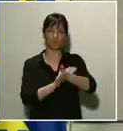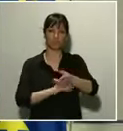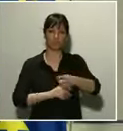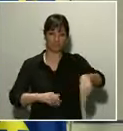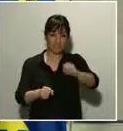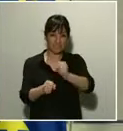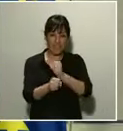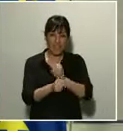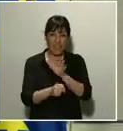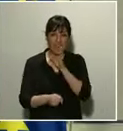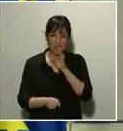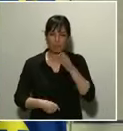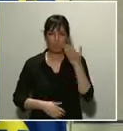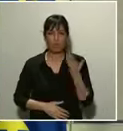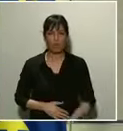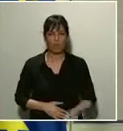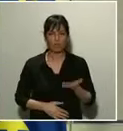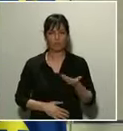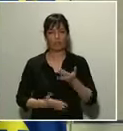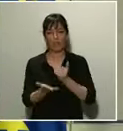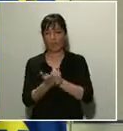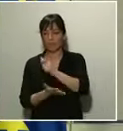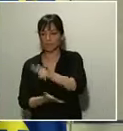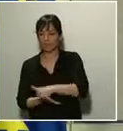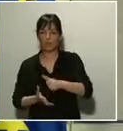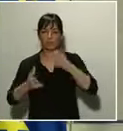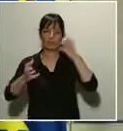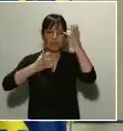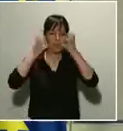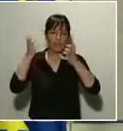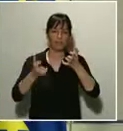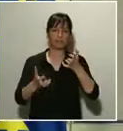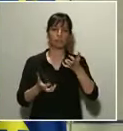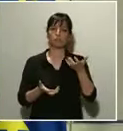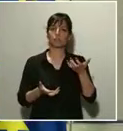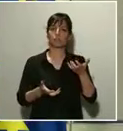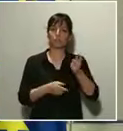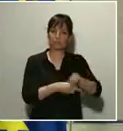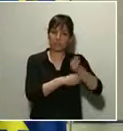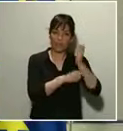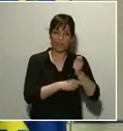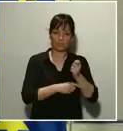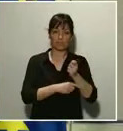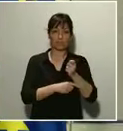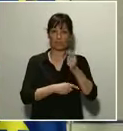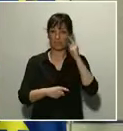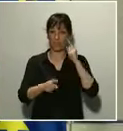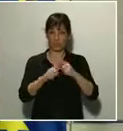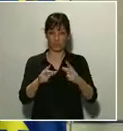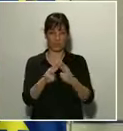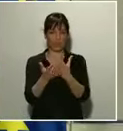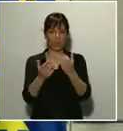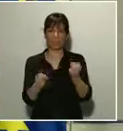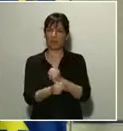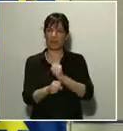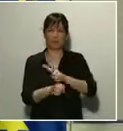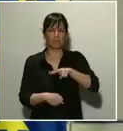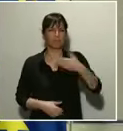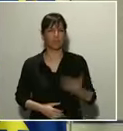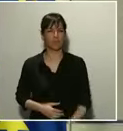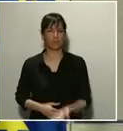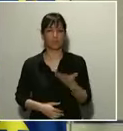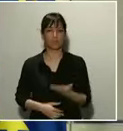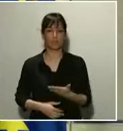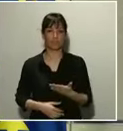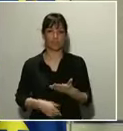agricultores, ganaderos, pescadores, para el conjunto de la sociedad, en una circunstancia dramática y extrema como la que estamos